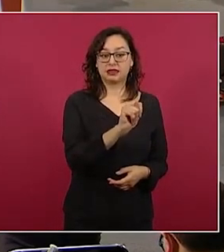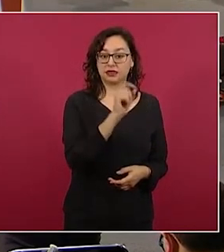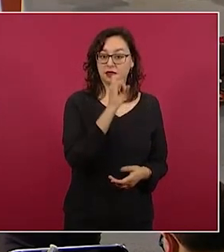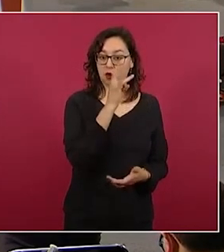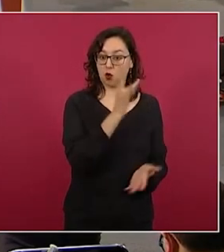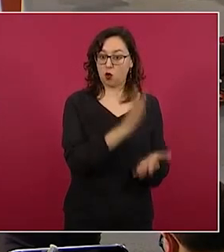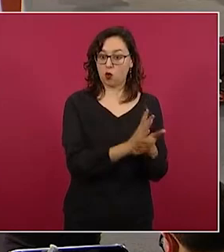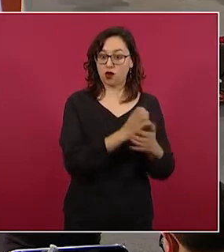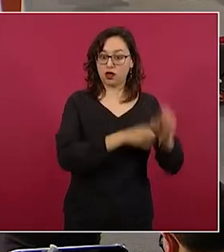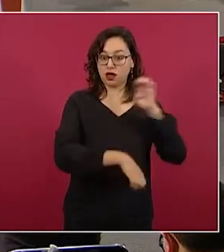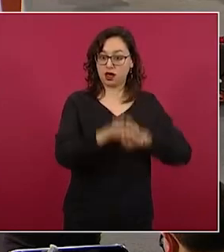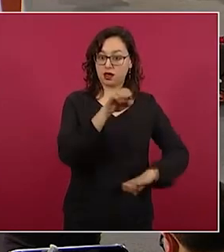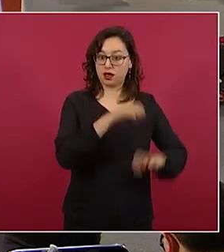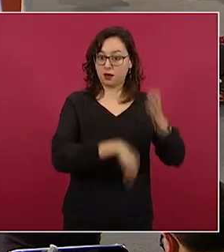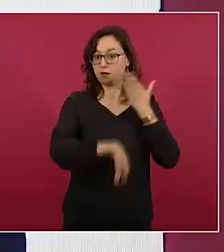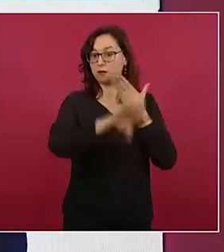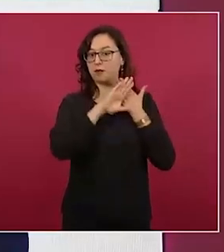empresa,